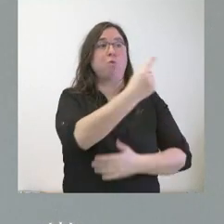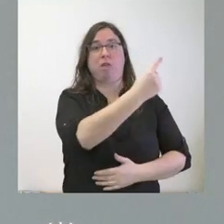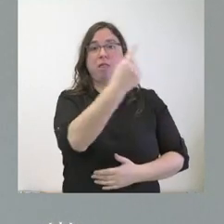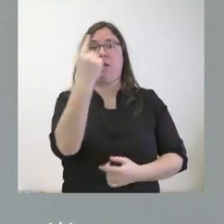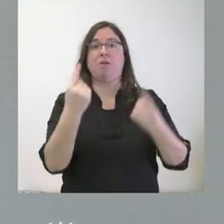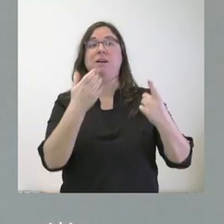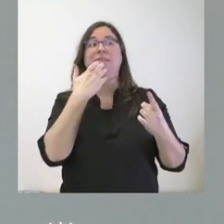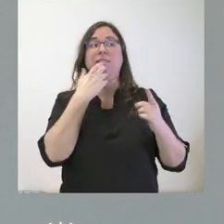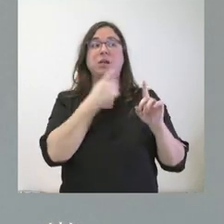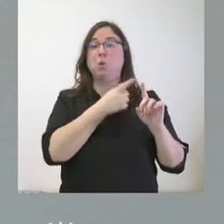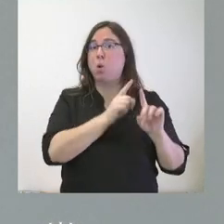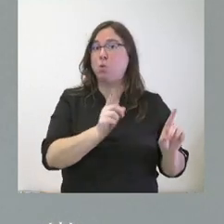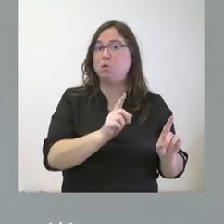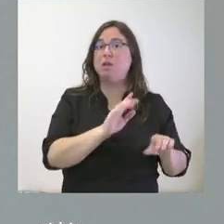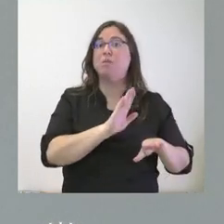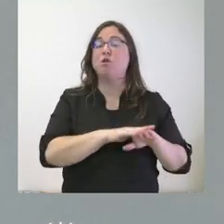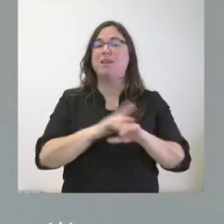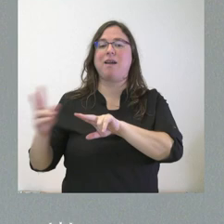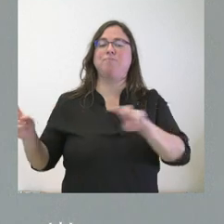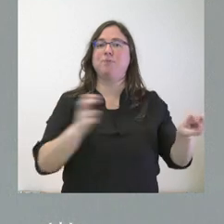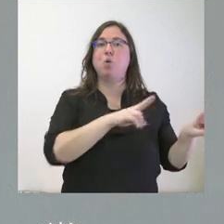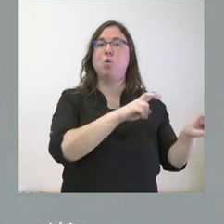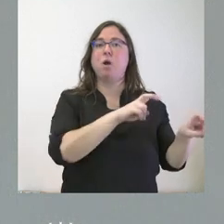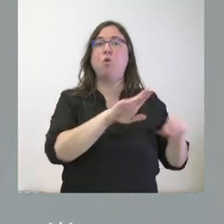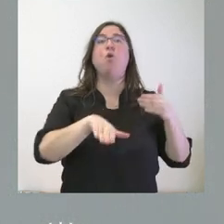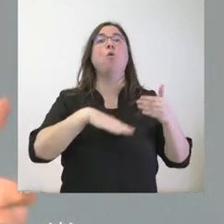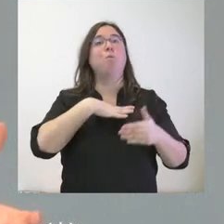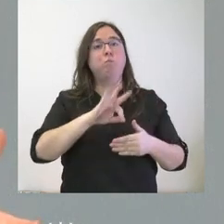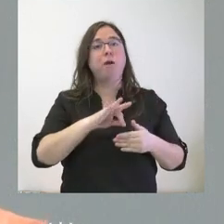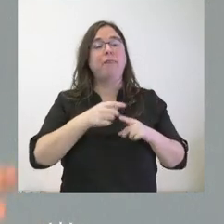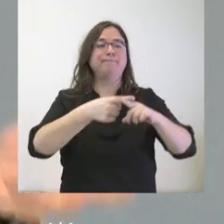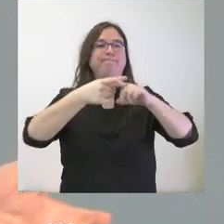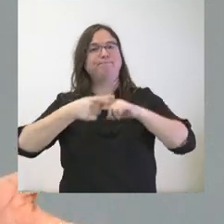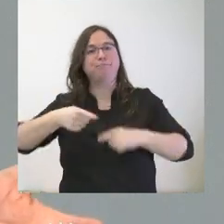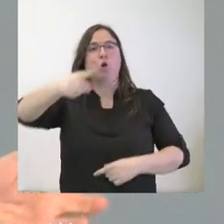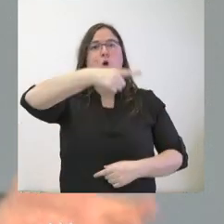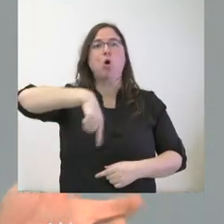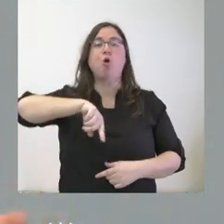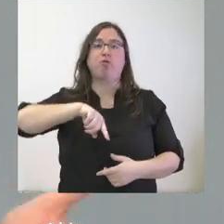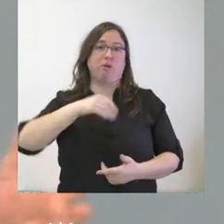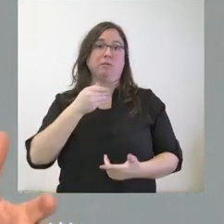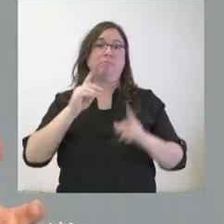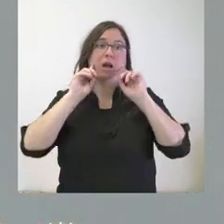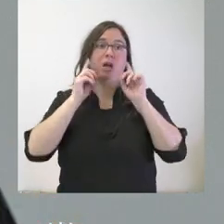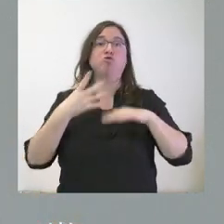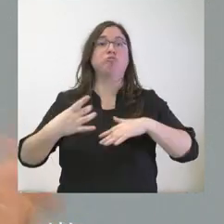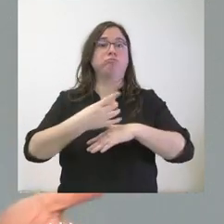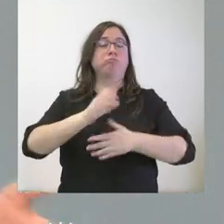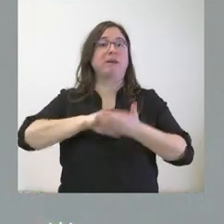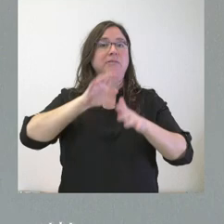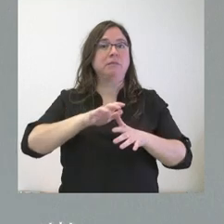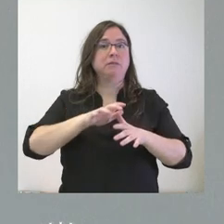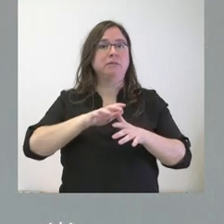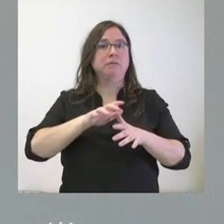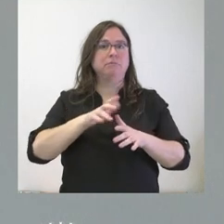sin utilización, una vez que llegaran los nuevos, podrían incluso destinarse a otras comunidades autónomas entre las que dictaba el caso de Castilla y León. Todavía sería más